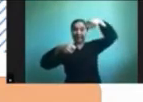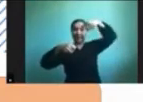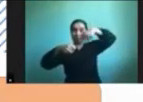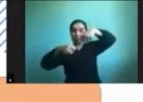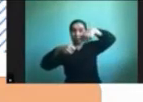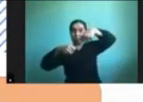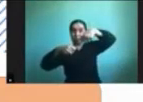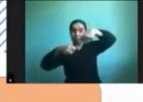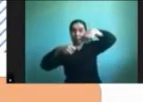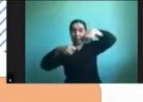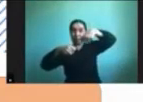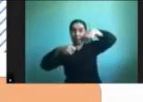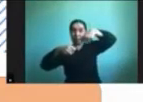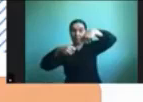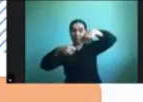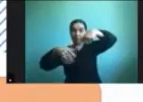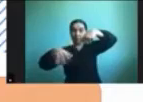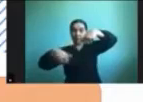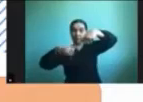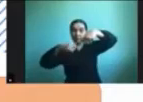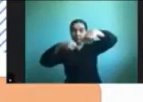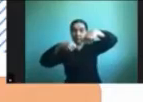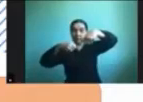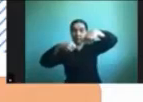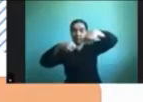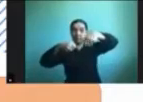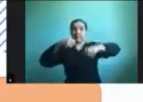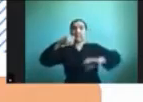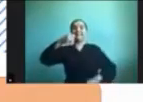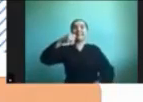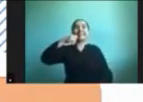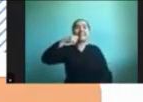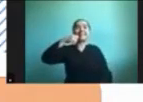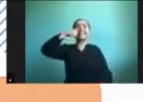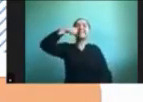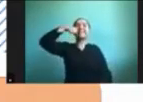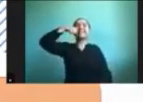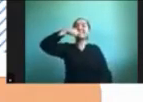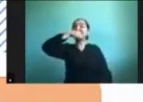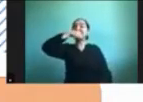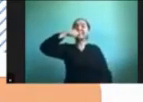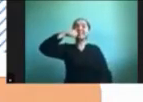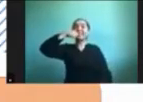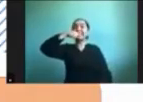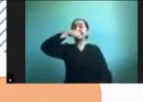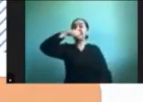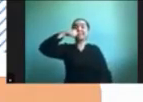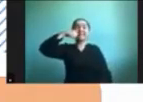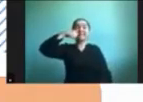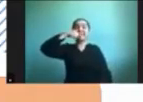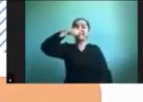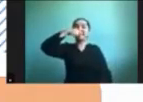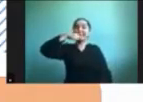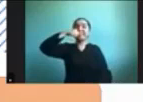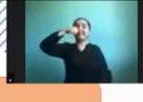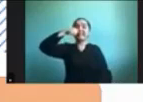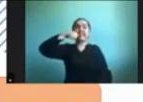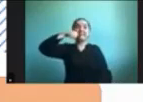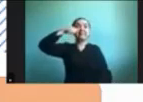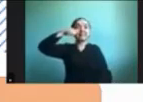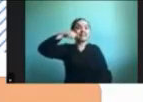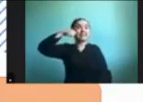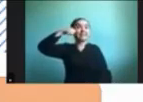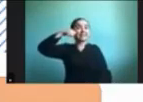luego tomar el cepillo ponerse el cepillo dentro de la boca y mover el cepillo por los dientes para lavarlos